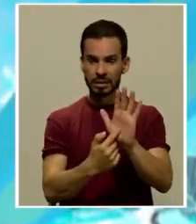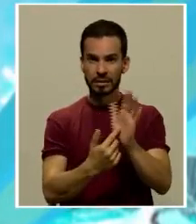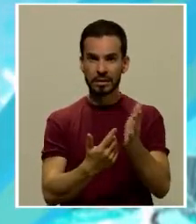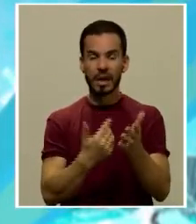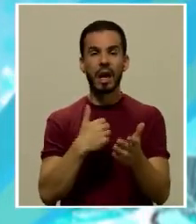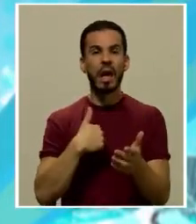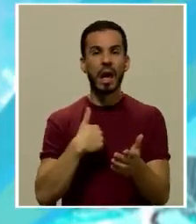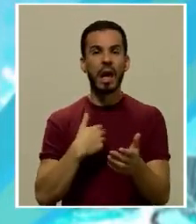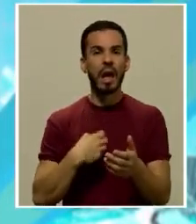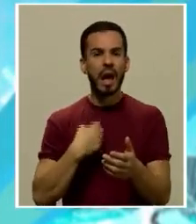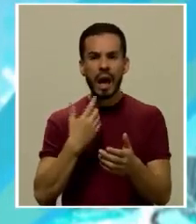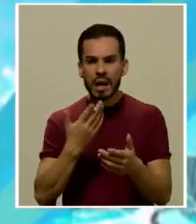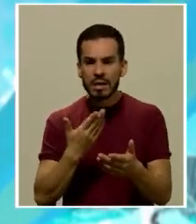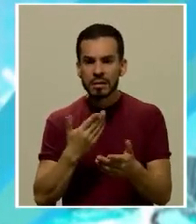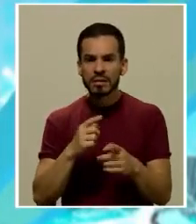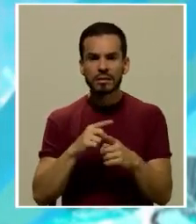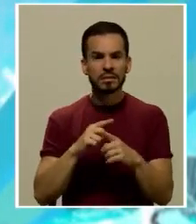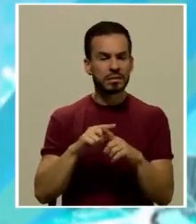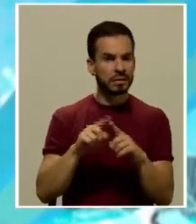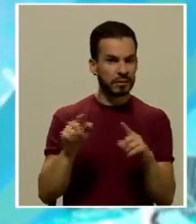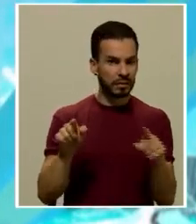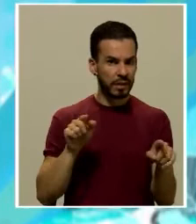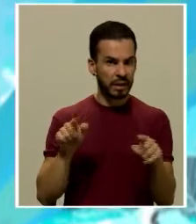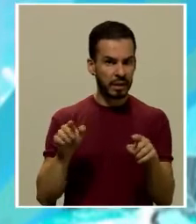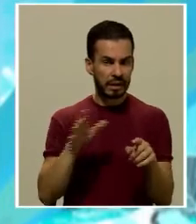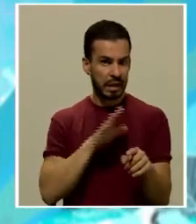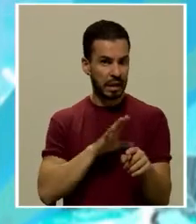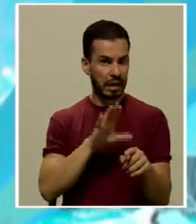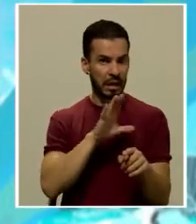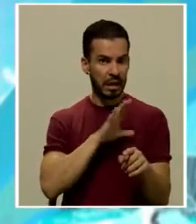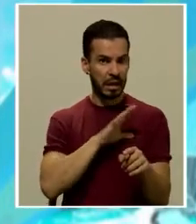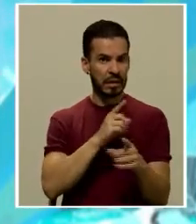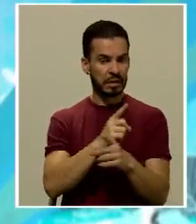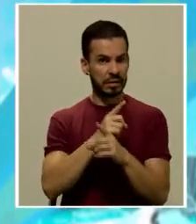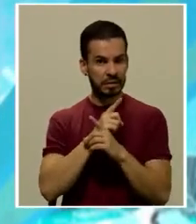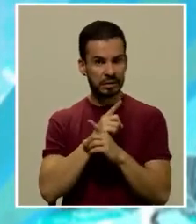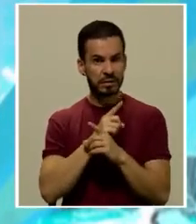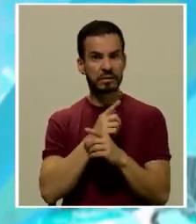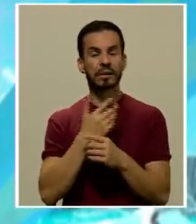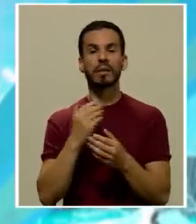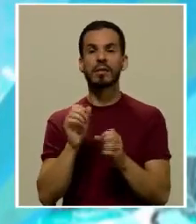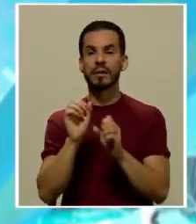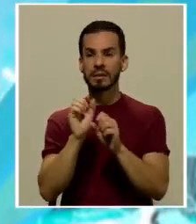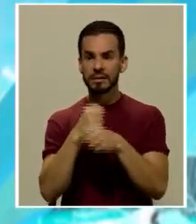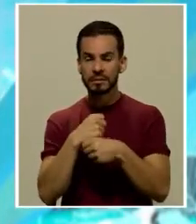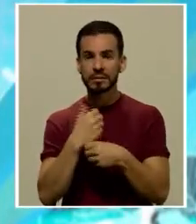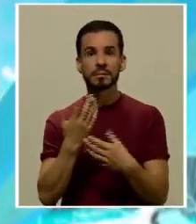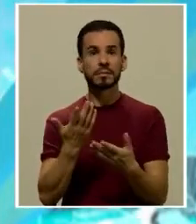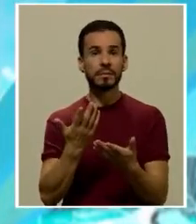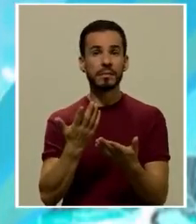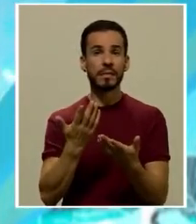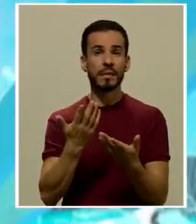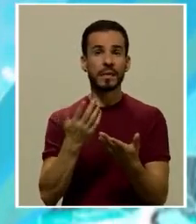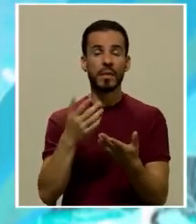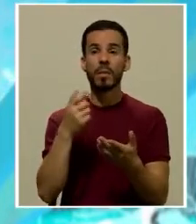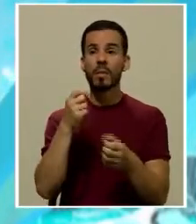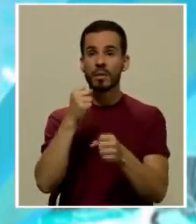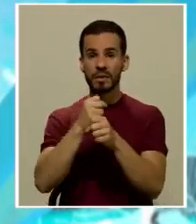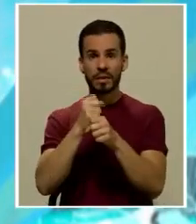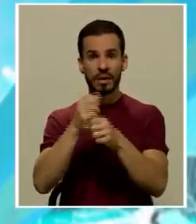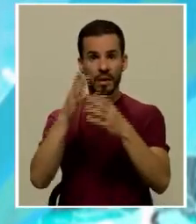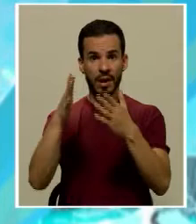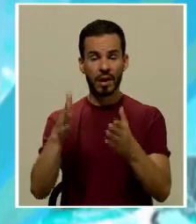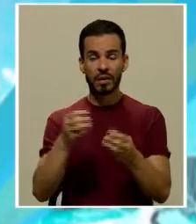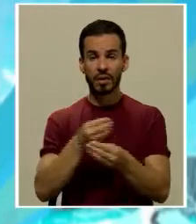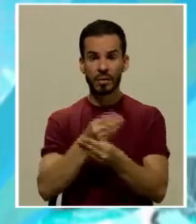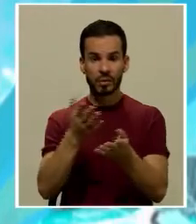existen o no diferencias en la calidad de la defensa ejercida por funcionarios